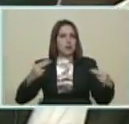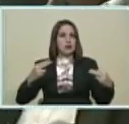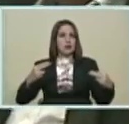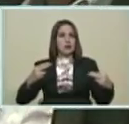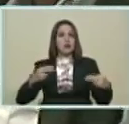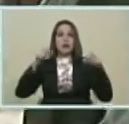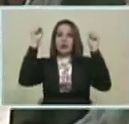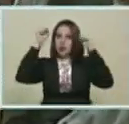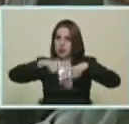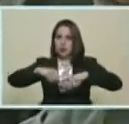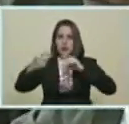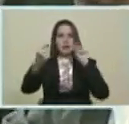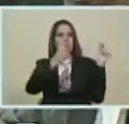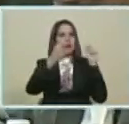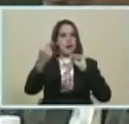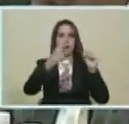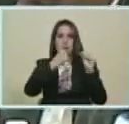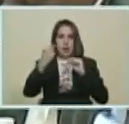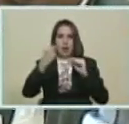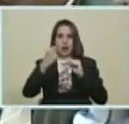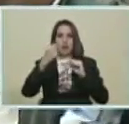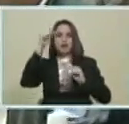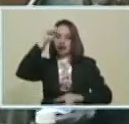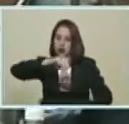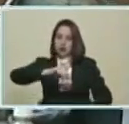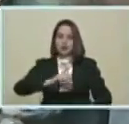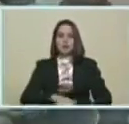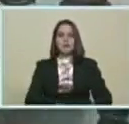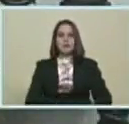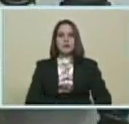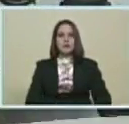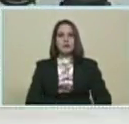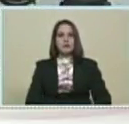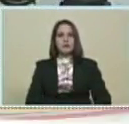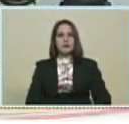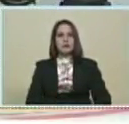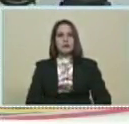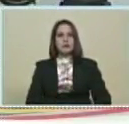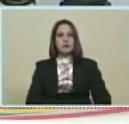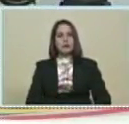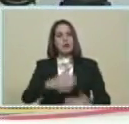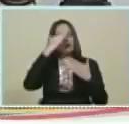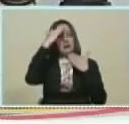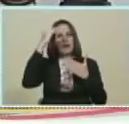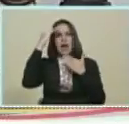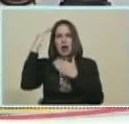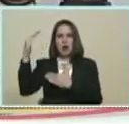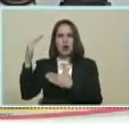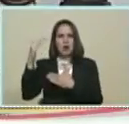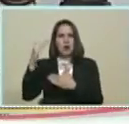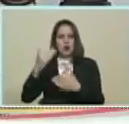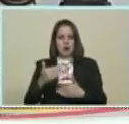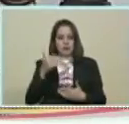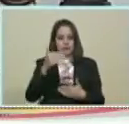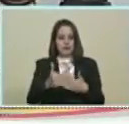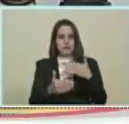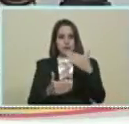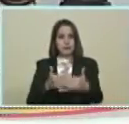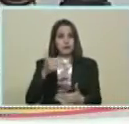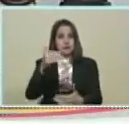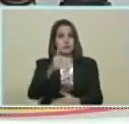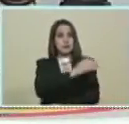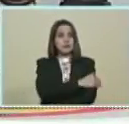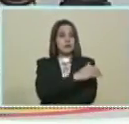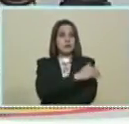Si va a haber Diálogo Lo ratifico Y saludo El paso Que ha dado La